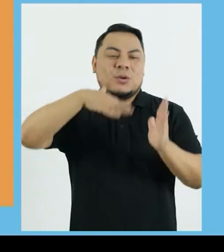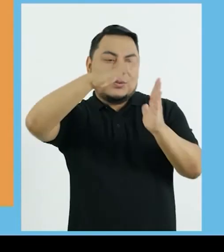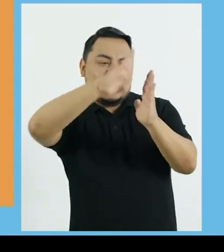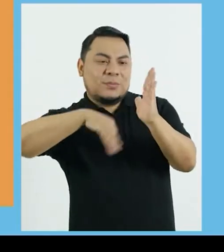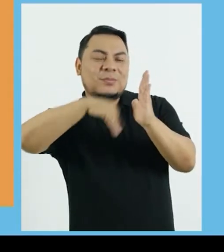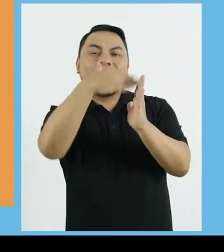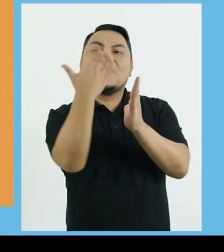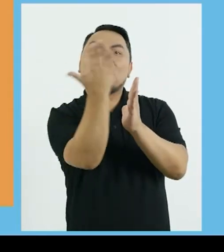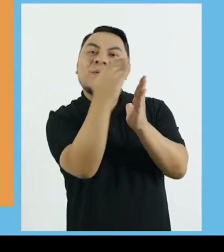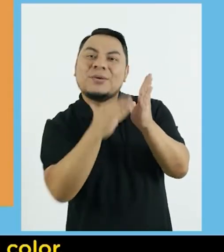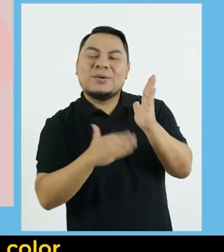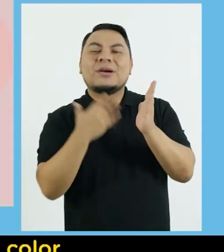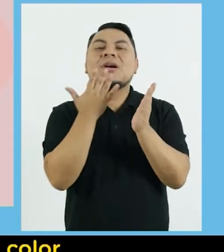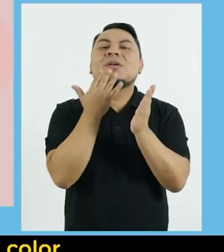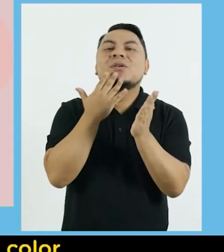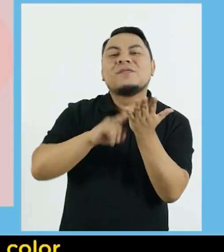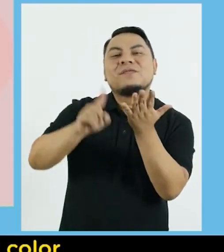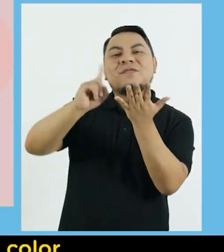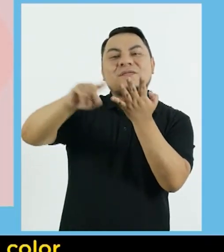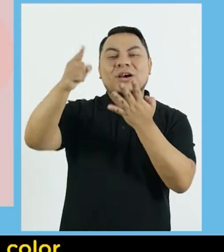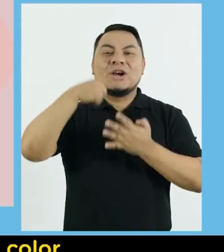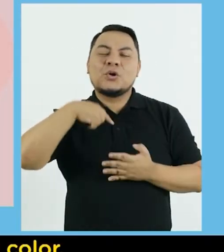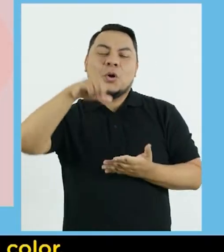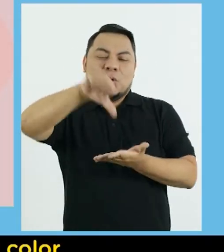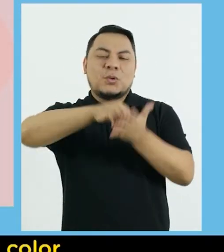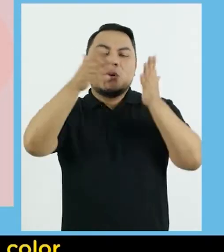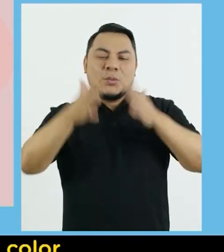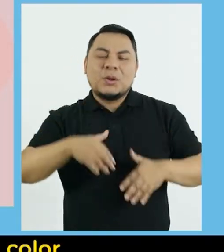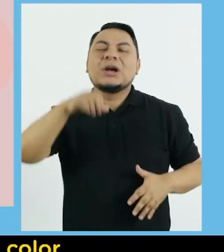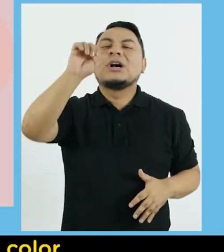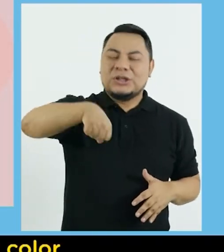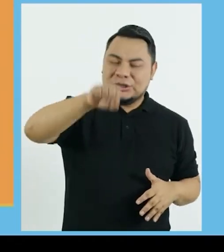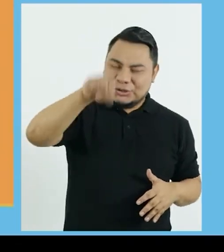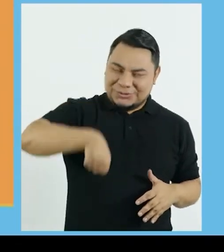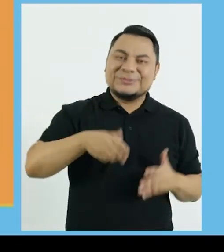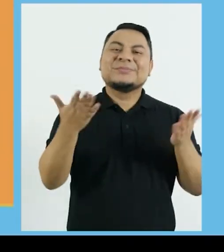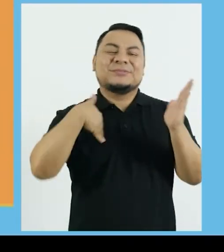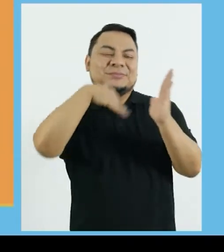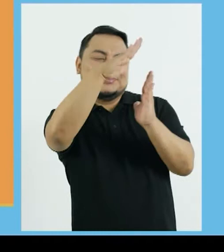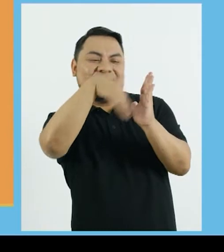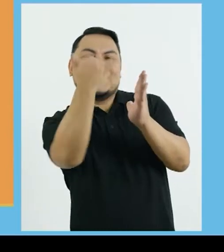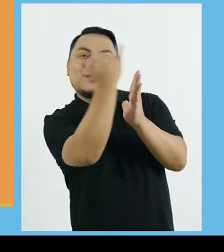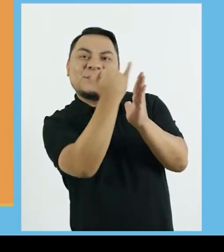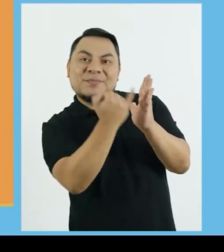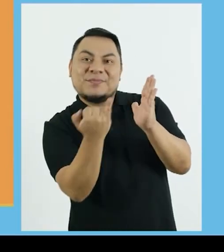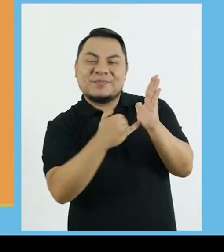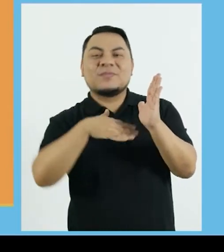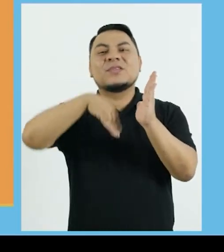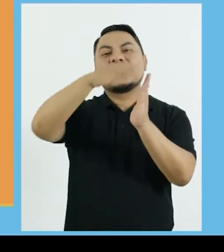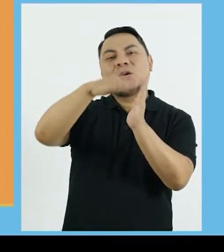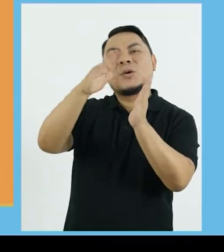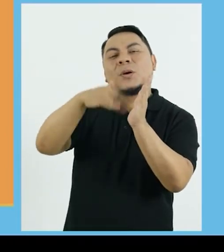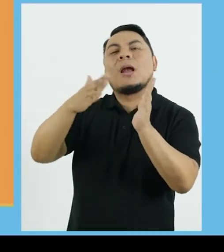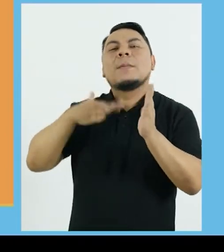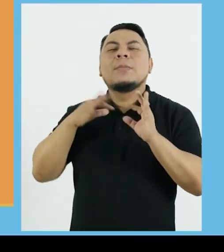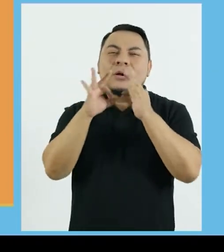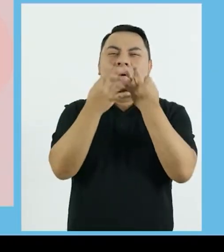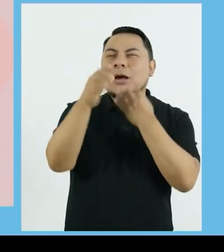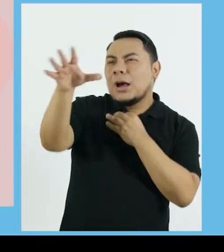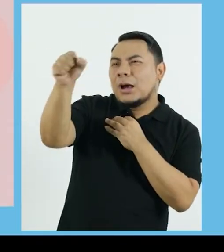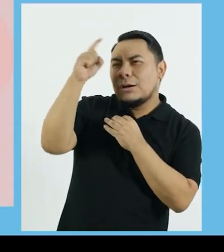dos manos Con ellas pinto cosas siempre llenas de color Soy artista Sí señor